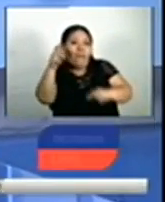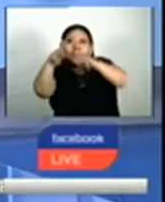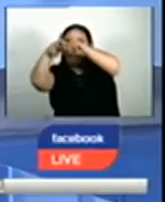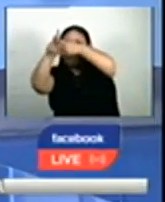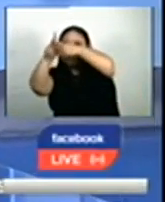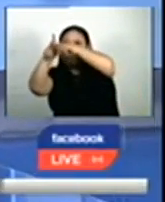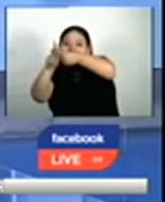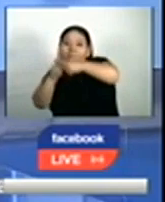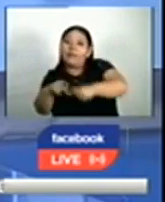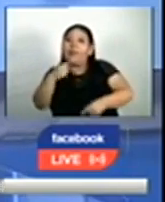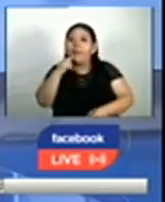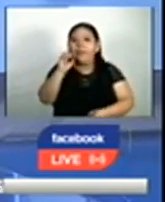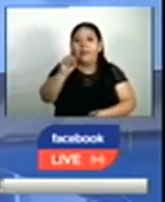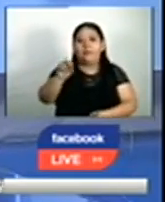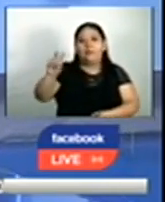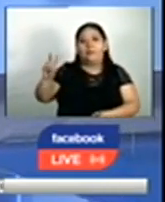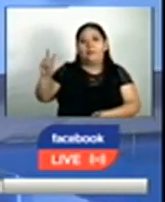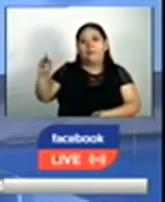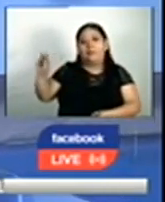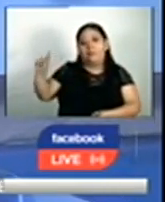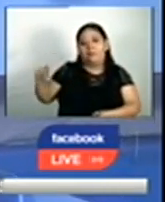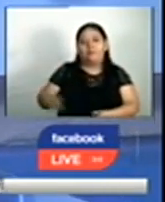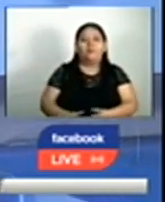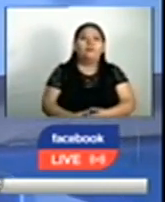el viceministerio de transporte.